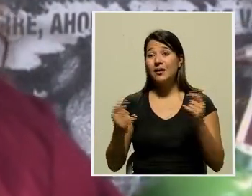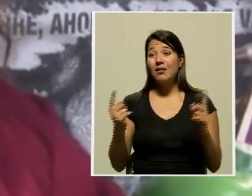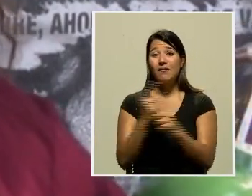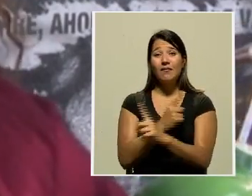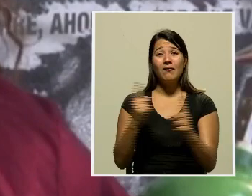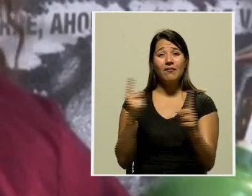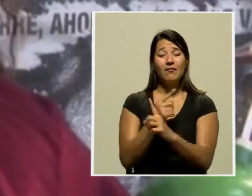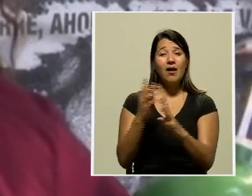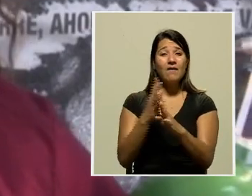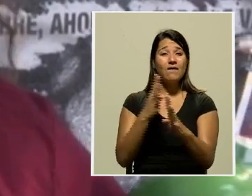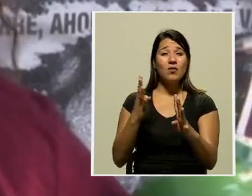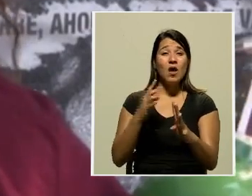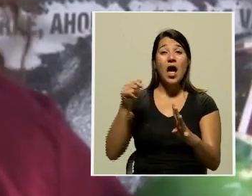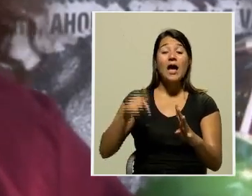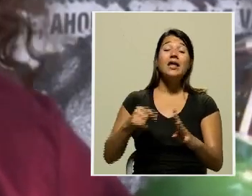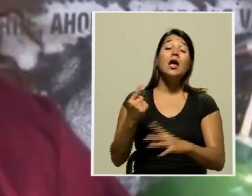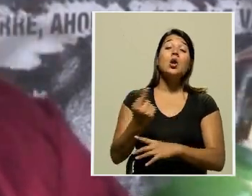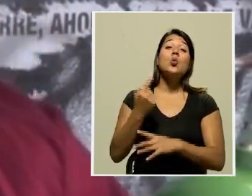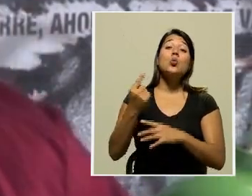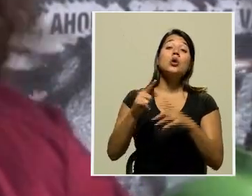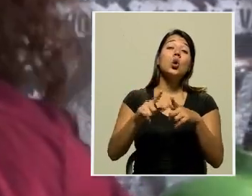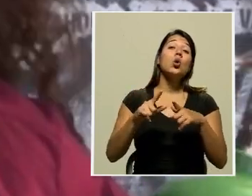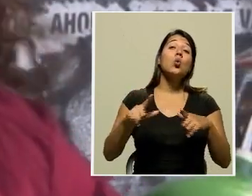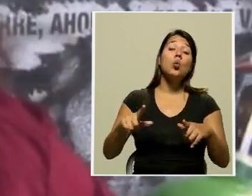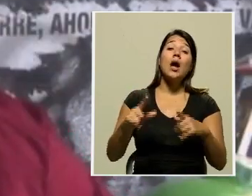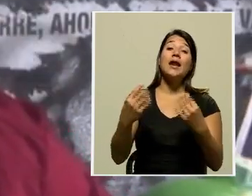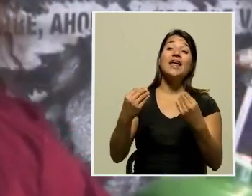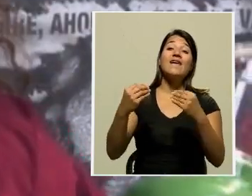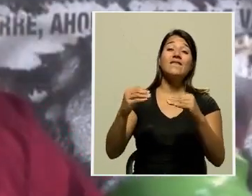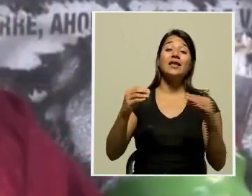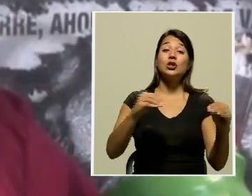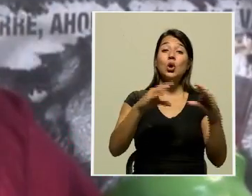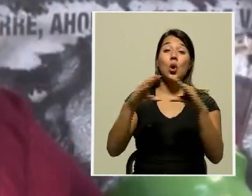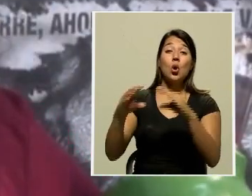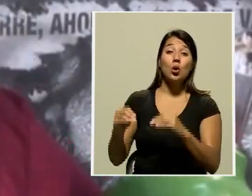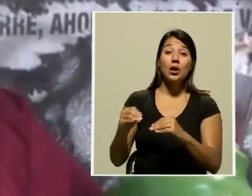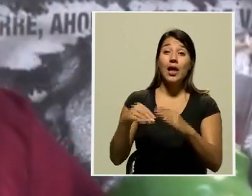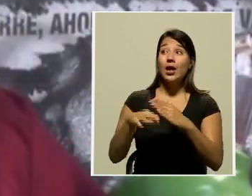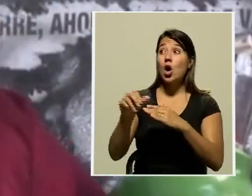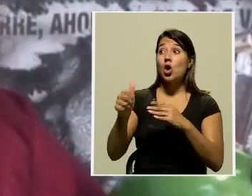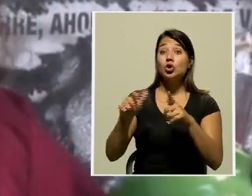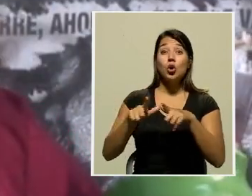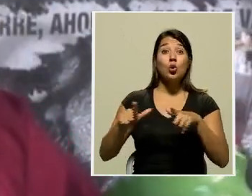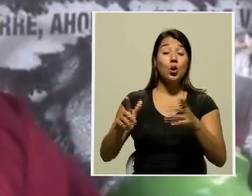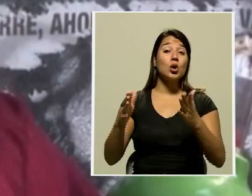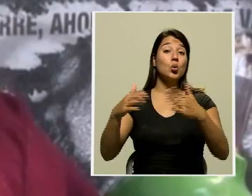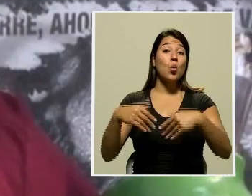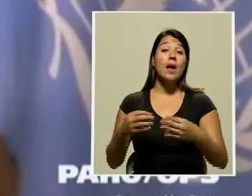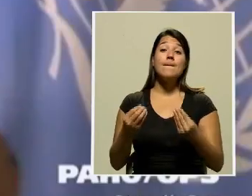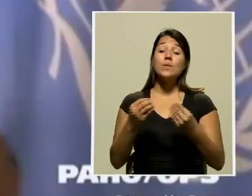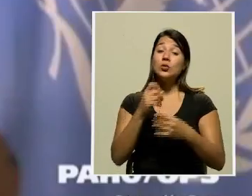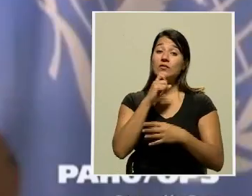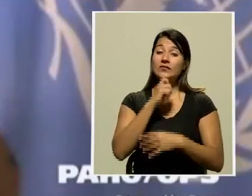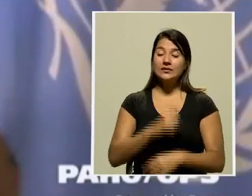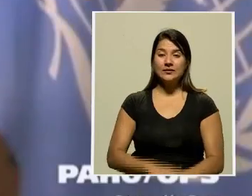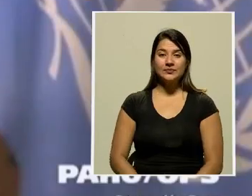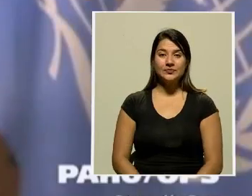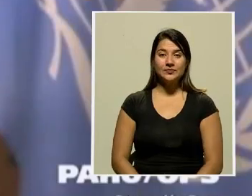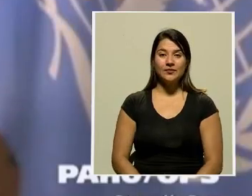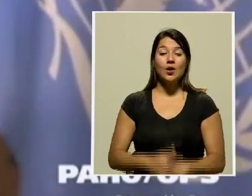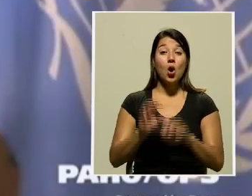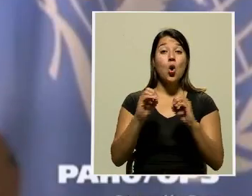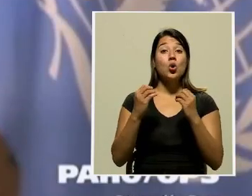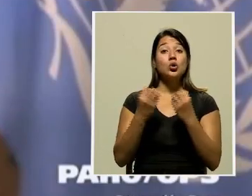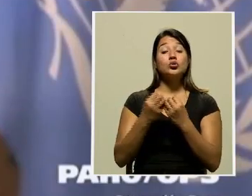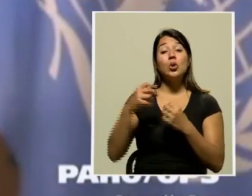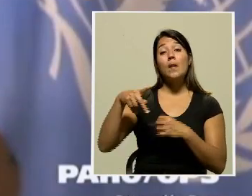es el único lugar que son 24 horas. De ahí en fuera, en ningún otro lado consigues. Está muy difícil. La Organización